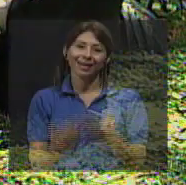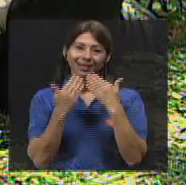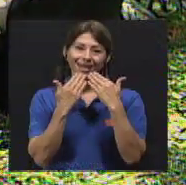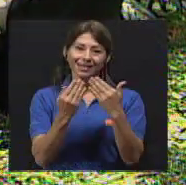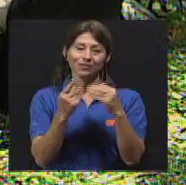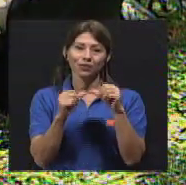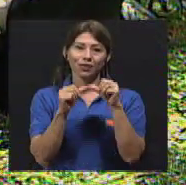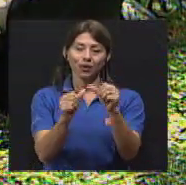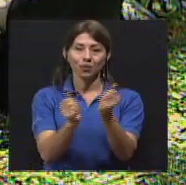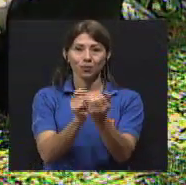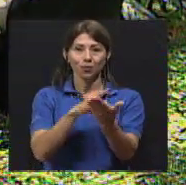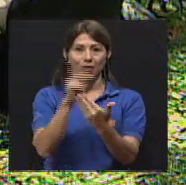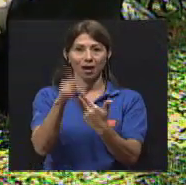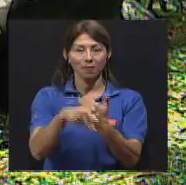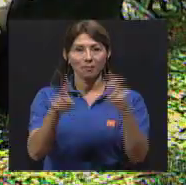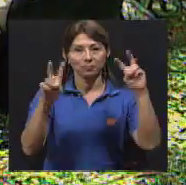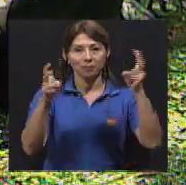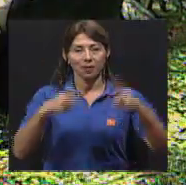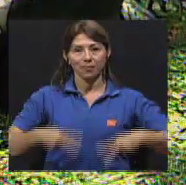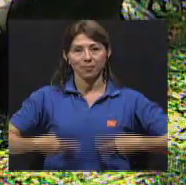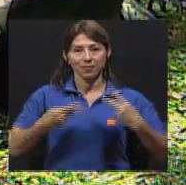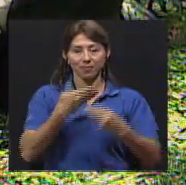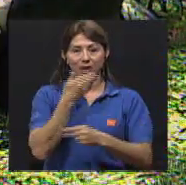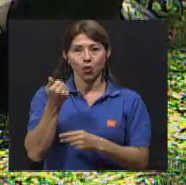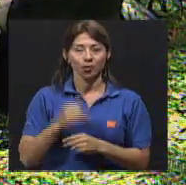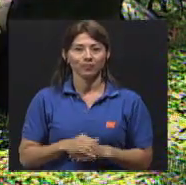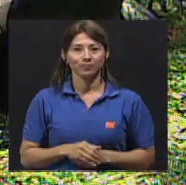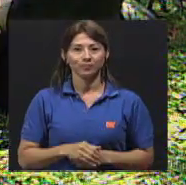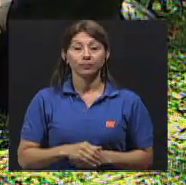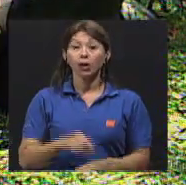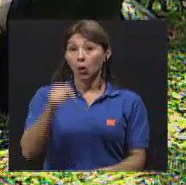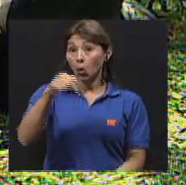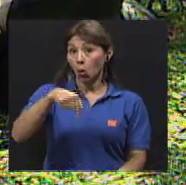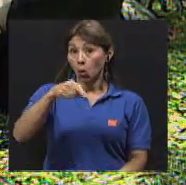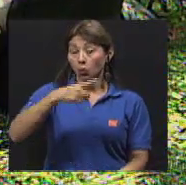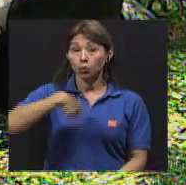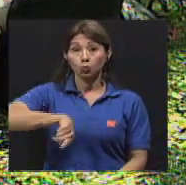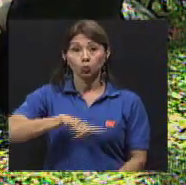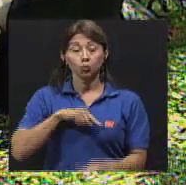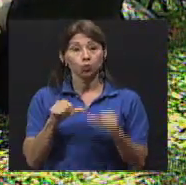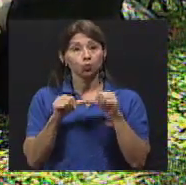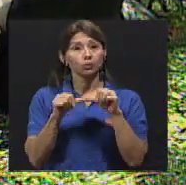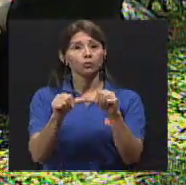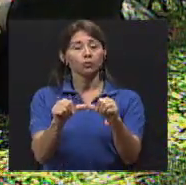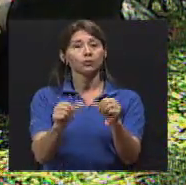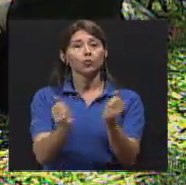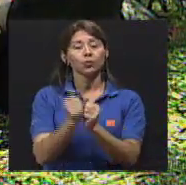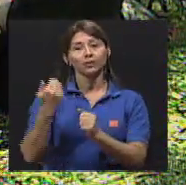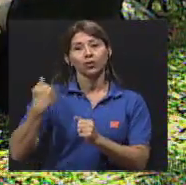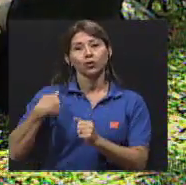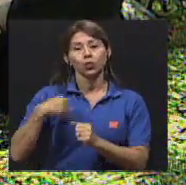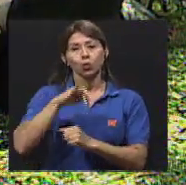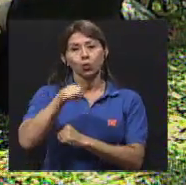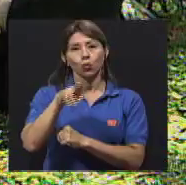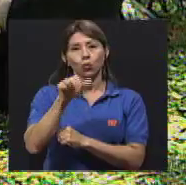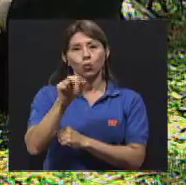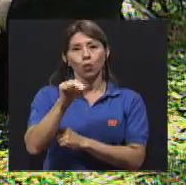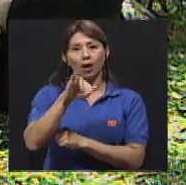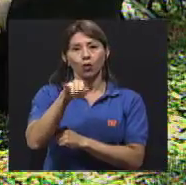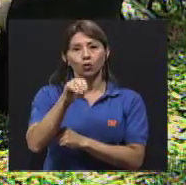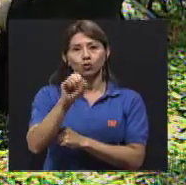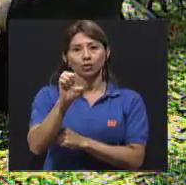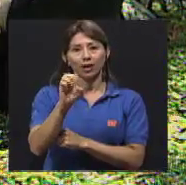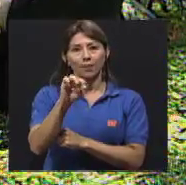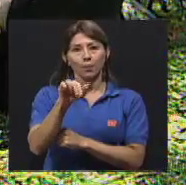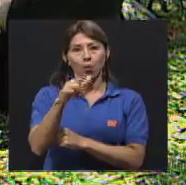Gracias por continuar con su programa Vivir Mejor. El día de hoy seguimos en compañía del señor Juan José